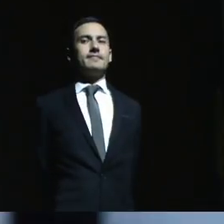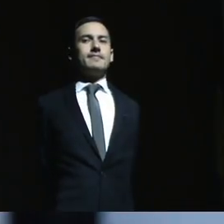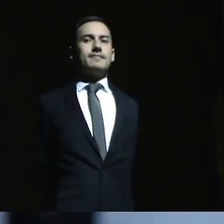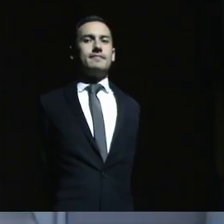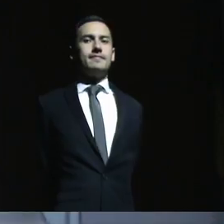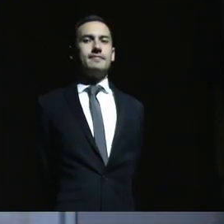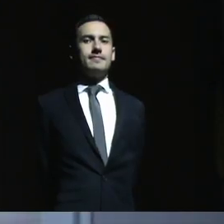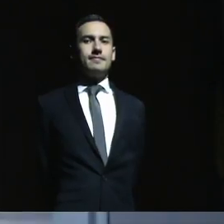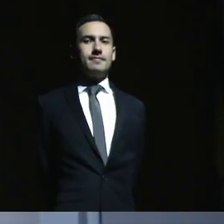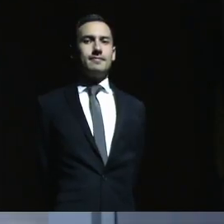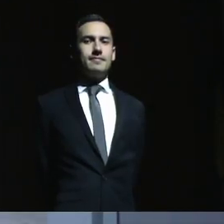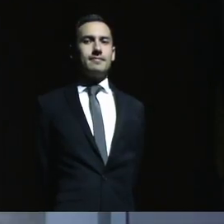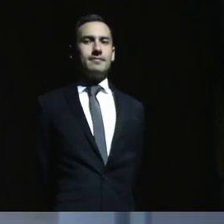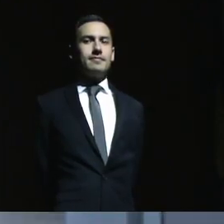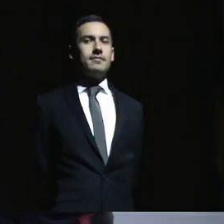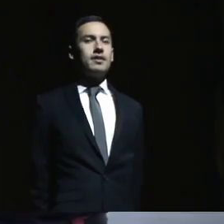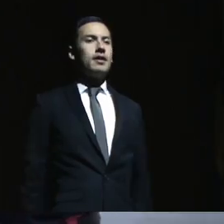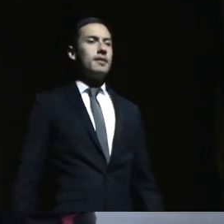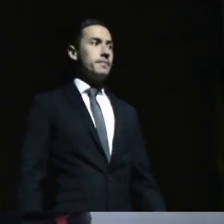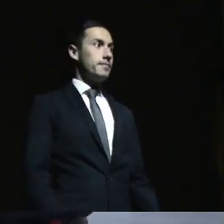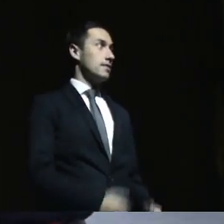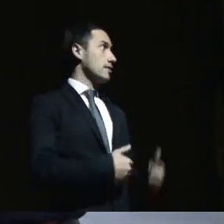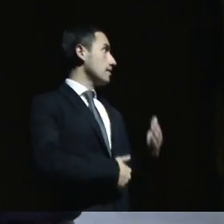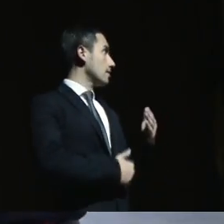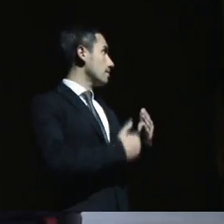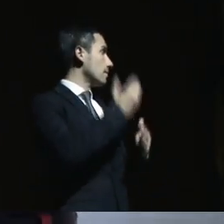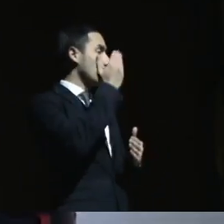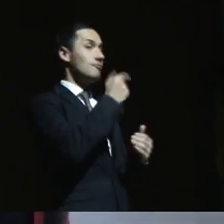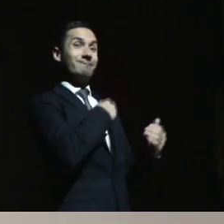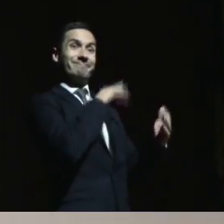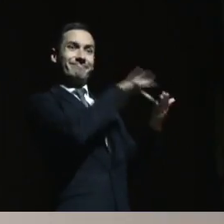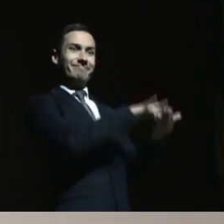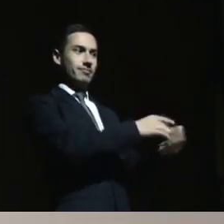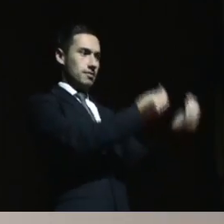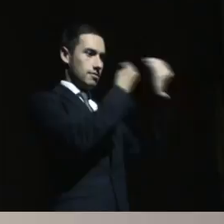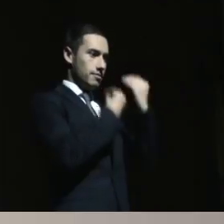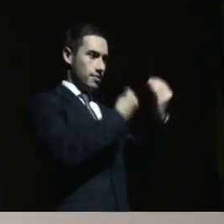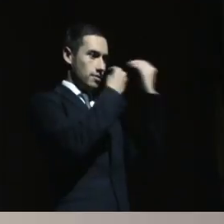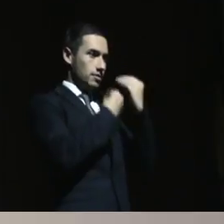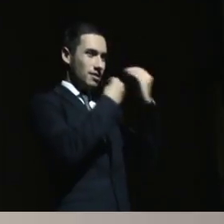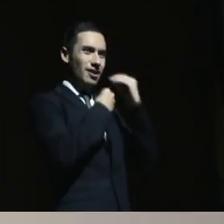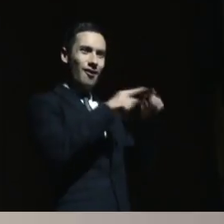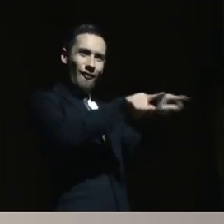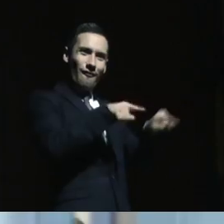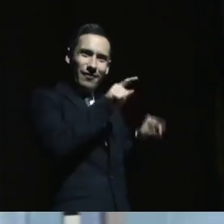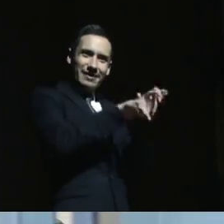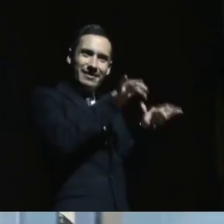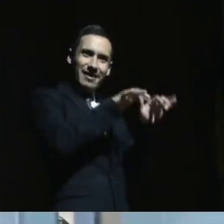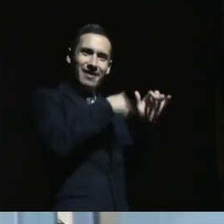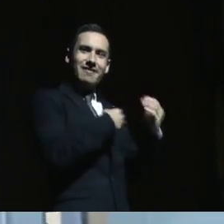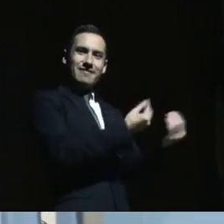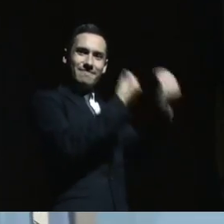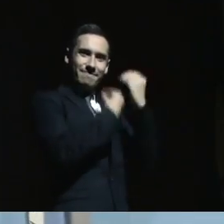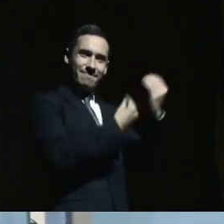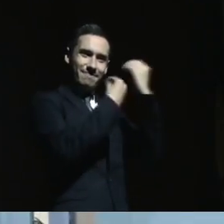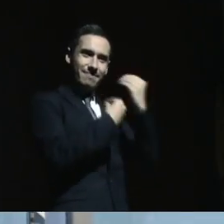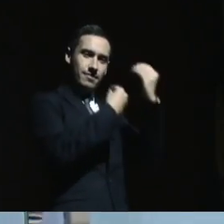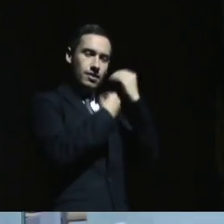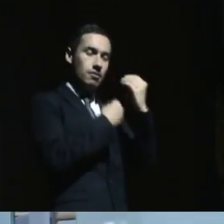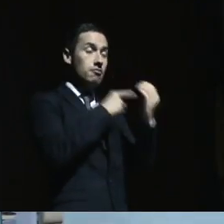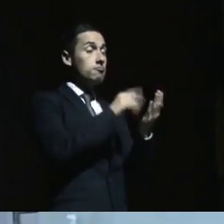Después me pasé a Bogotá y allá me capacité como oficina y amacé y ya me